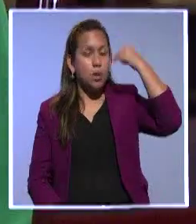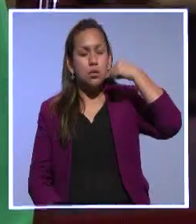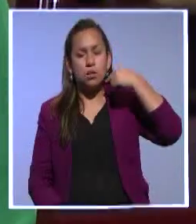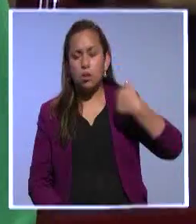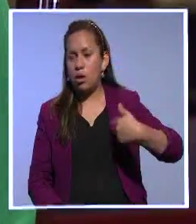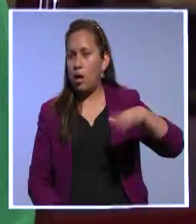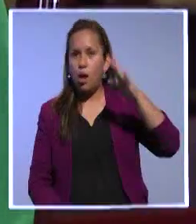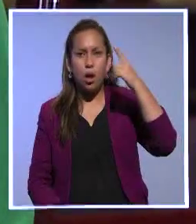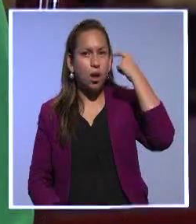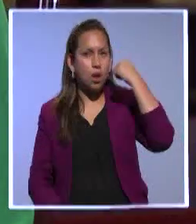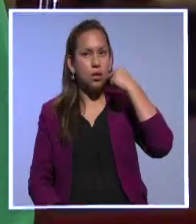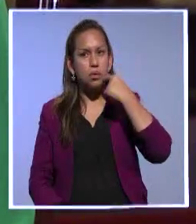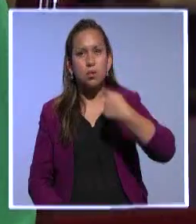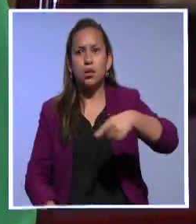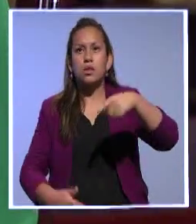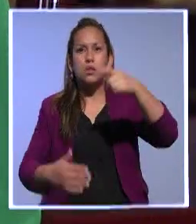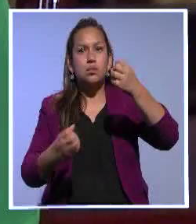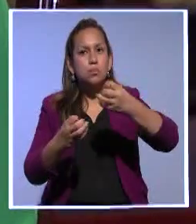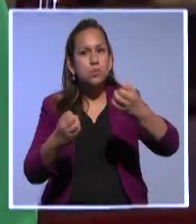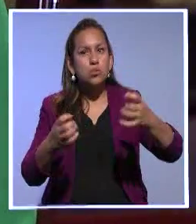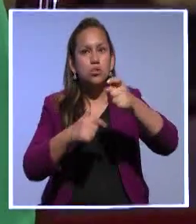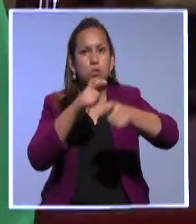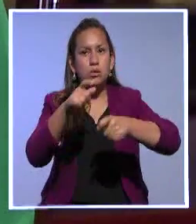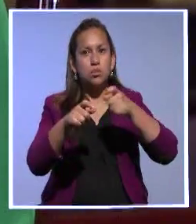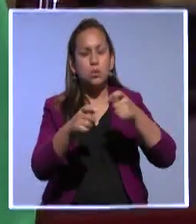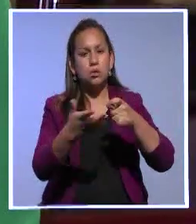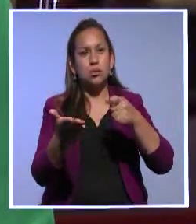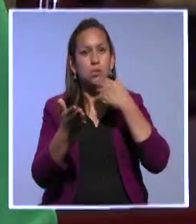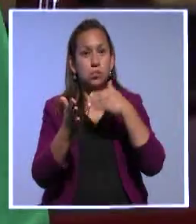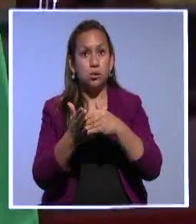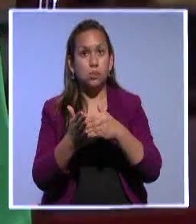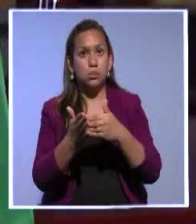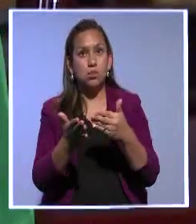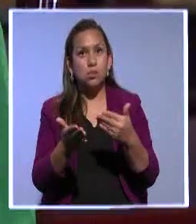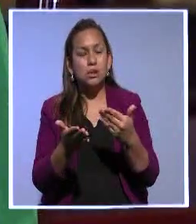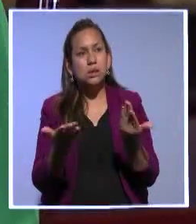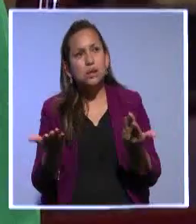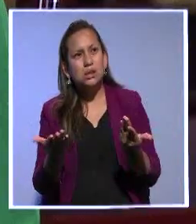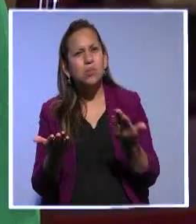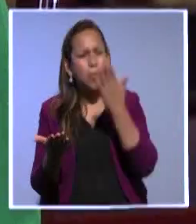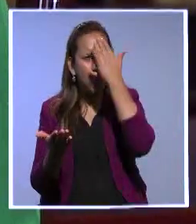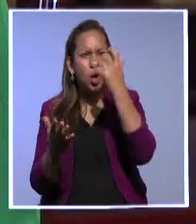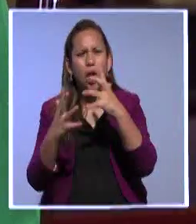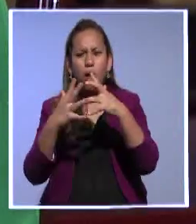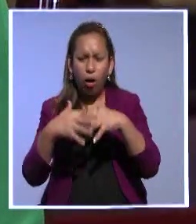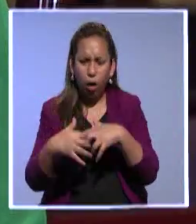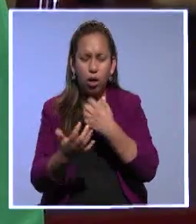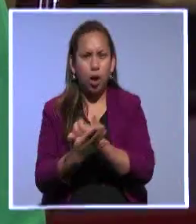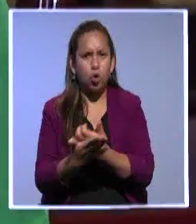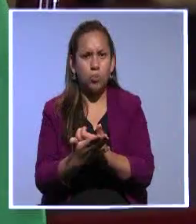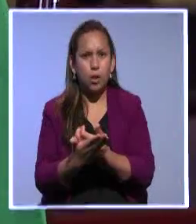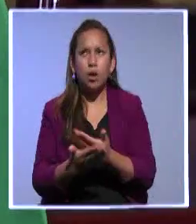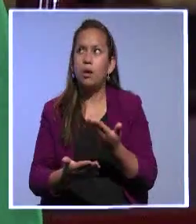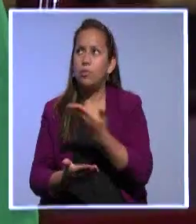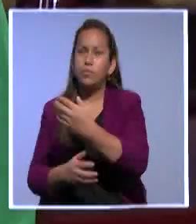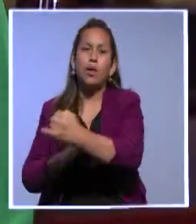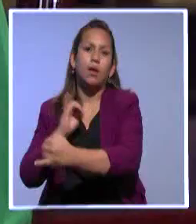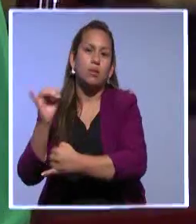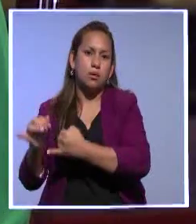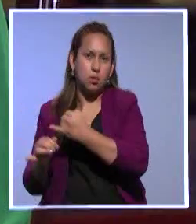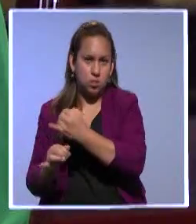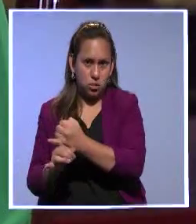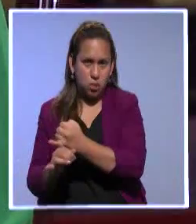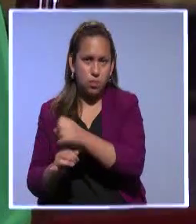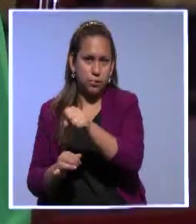de las razones en este caso que han incidido en la situación económica actual tiene que ver con factores externos y demás,